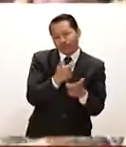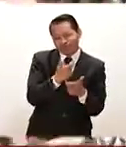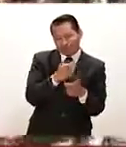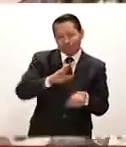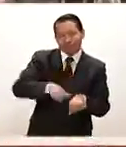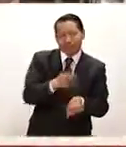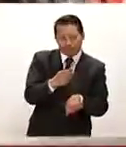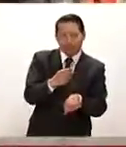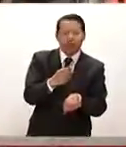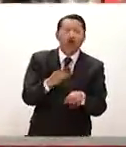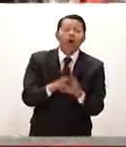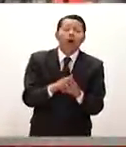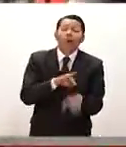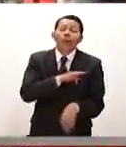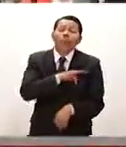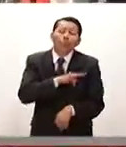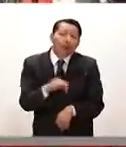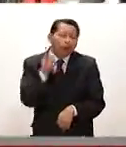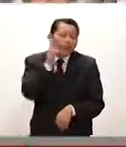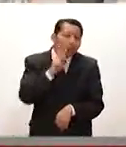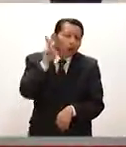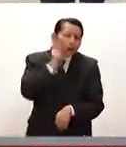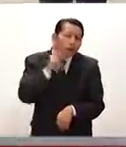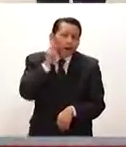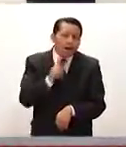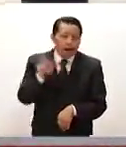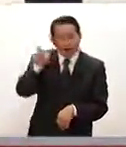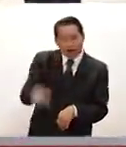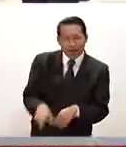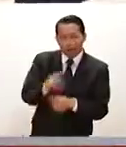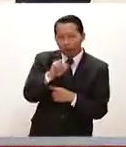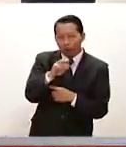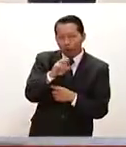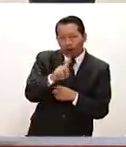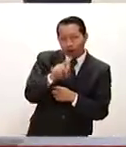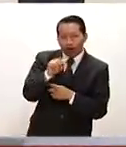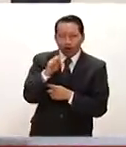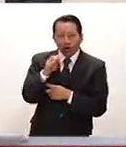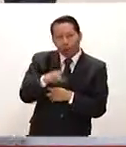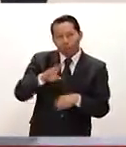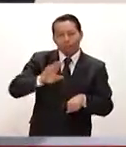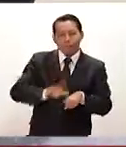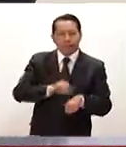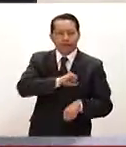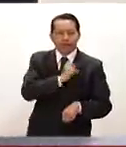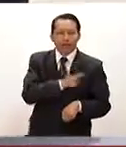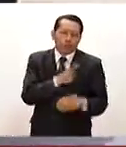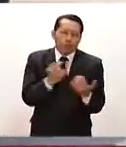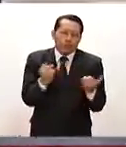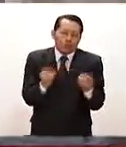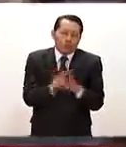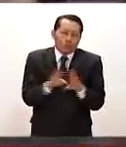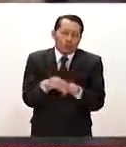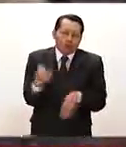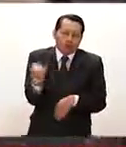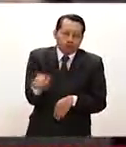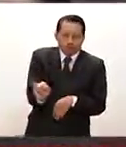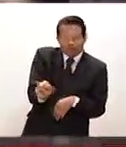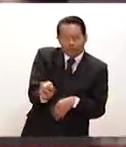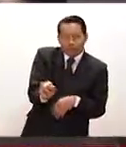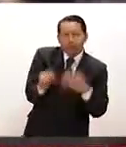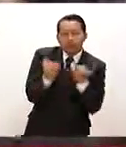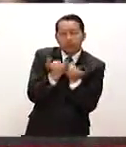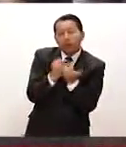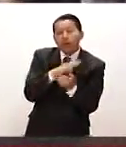de probar científicamente el dato de que Trump es la persona más sana que ha llegado a la presidencia. Y esto que lo que hizo la campaña del